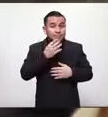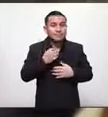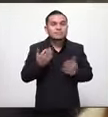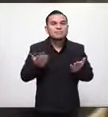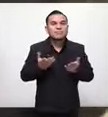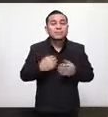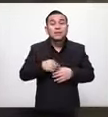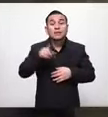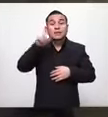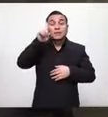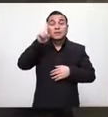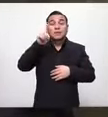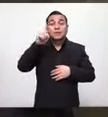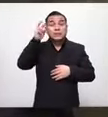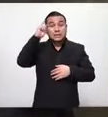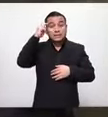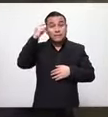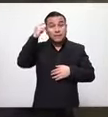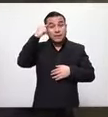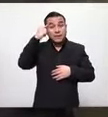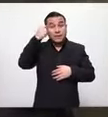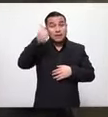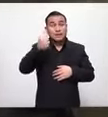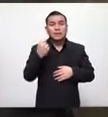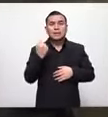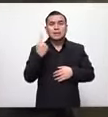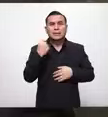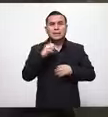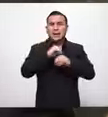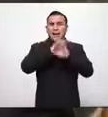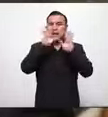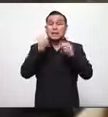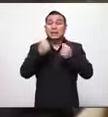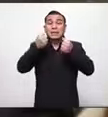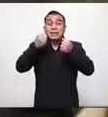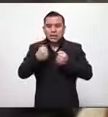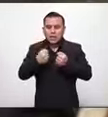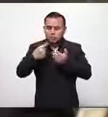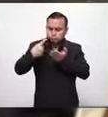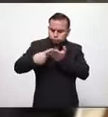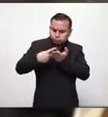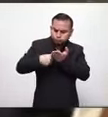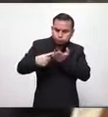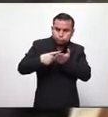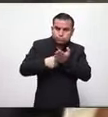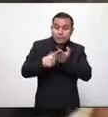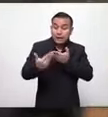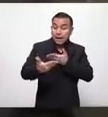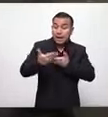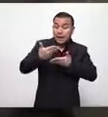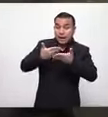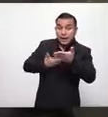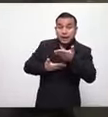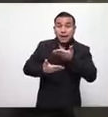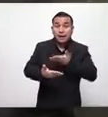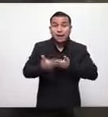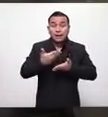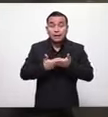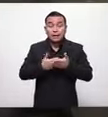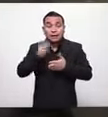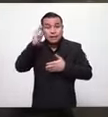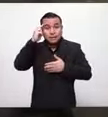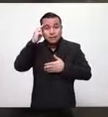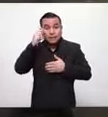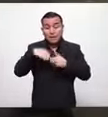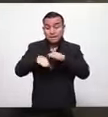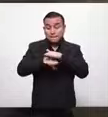Dios nos ha dotado de inteligencia para que nos sentemos dialoguemos y negociemos ese es